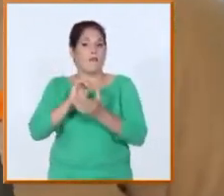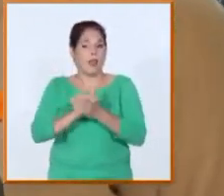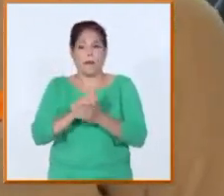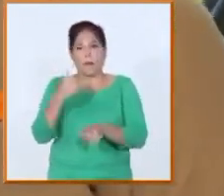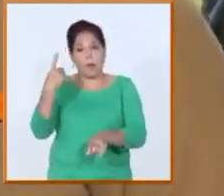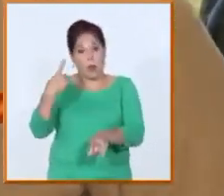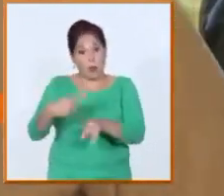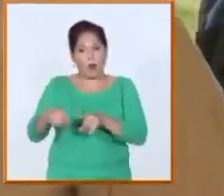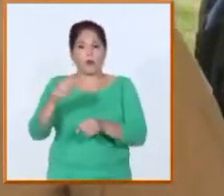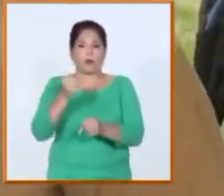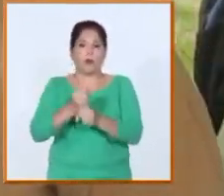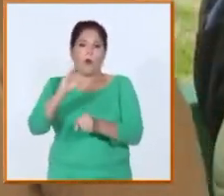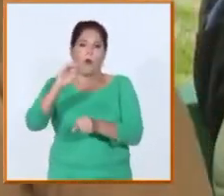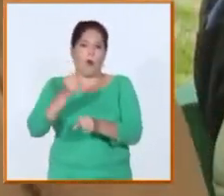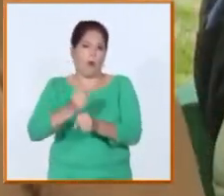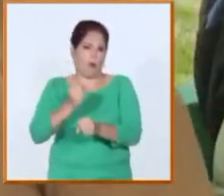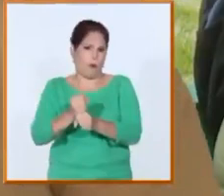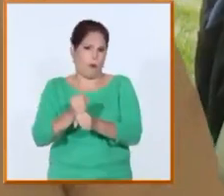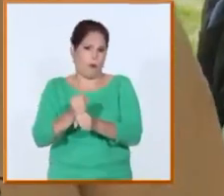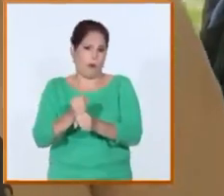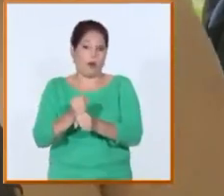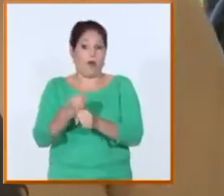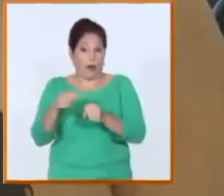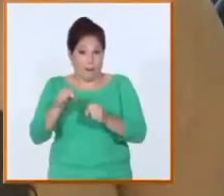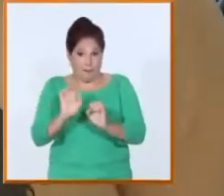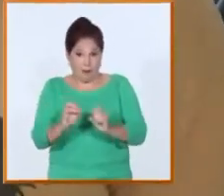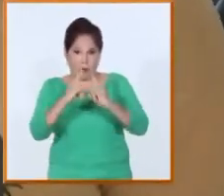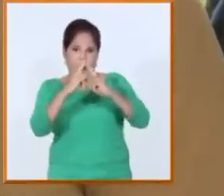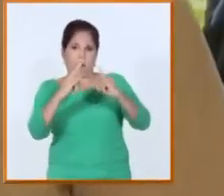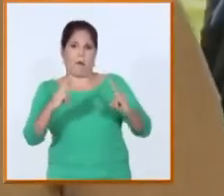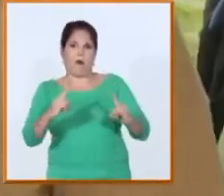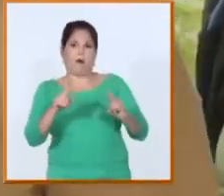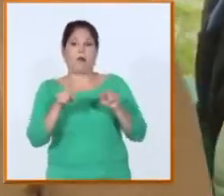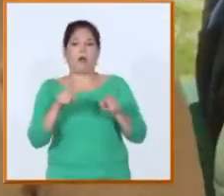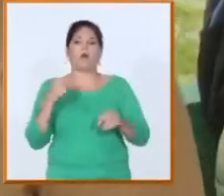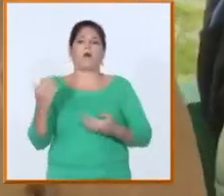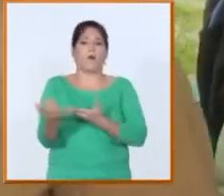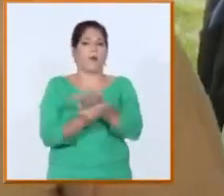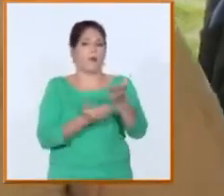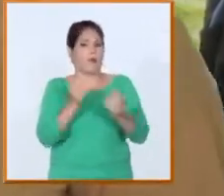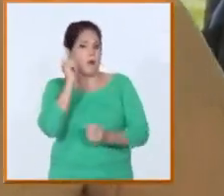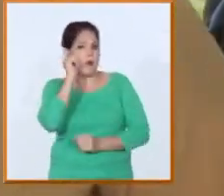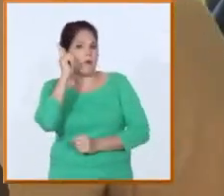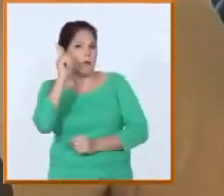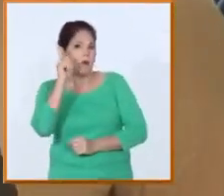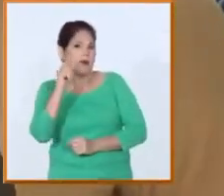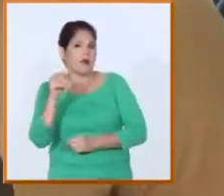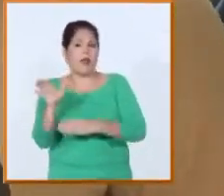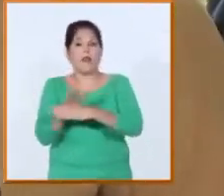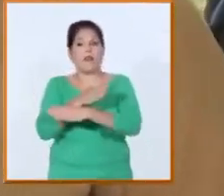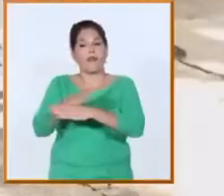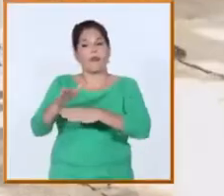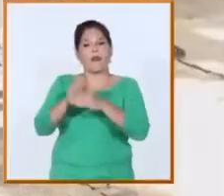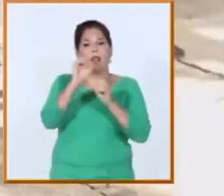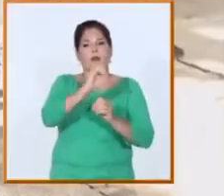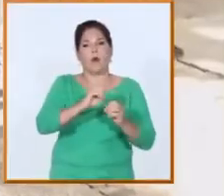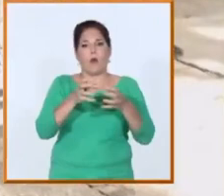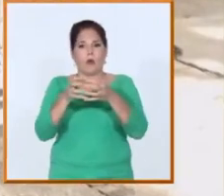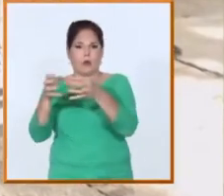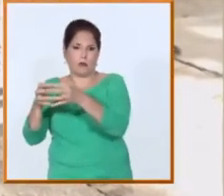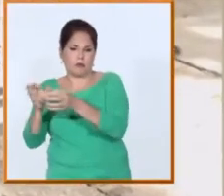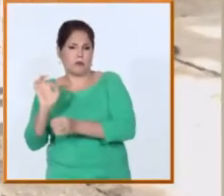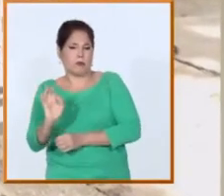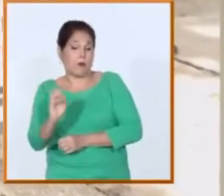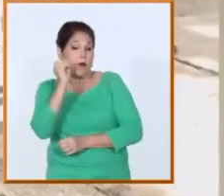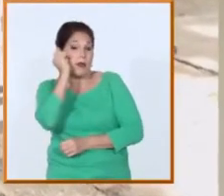obrero fue un campamento donde pudimos compartir experiencias entre ambas entre ambas organizaciones una